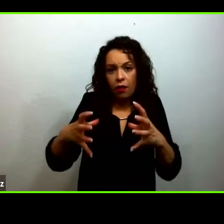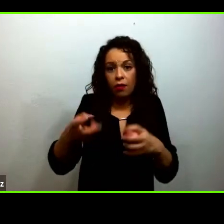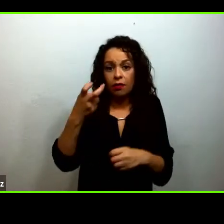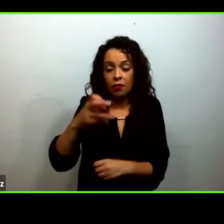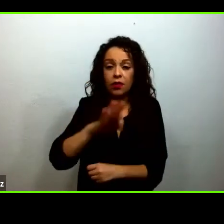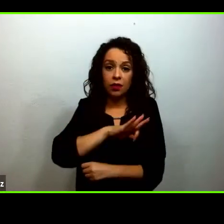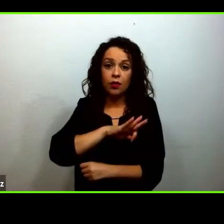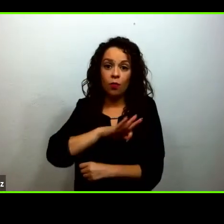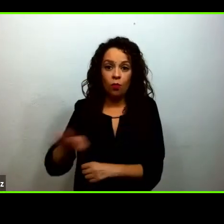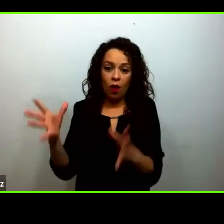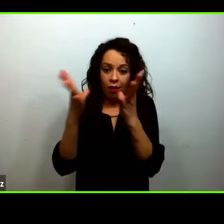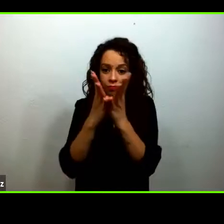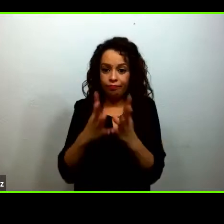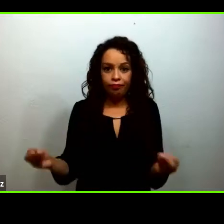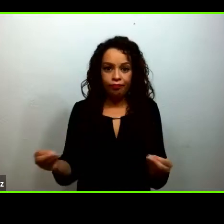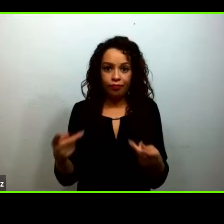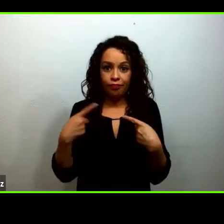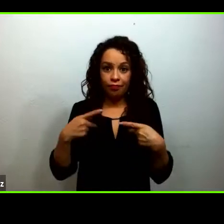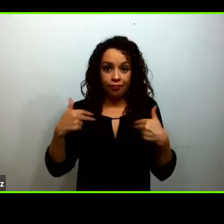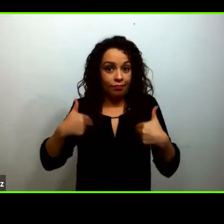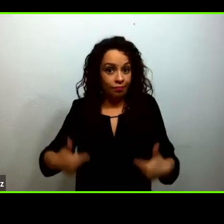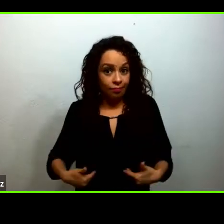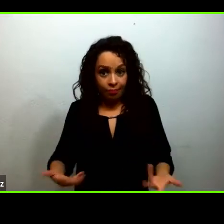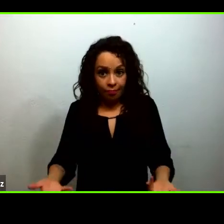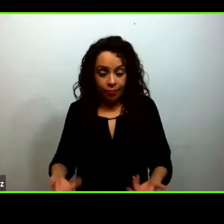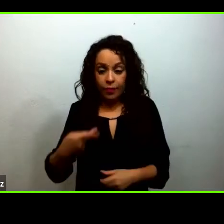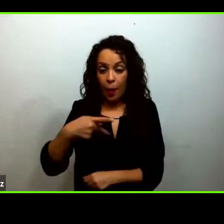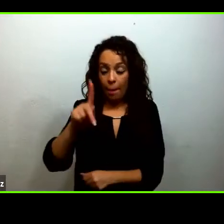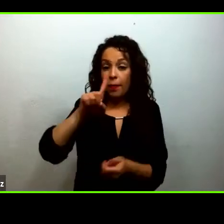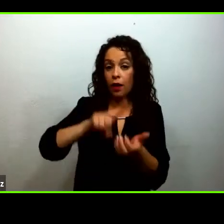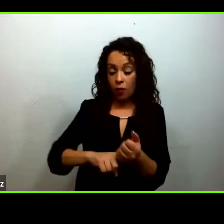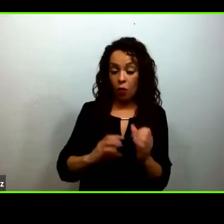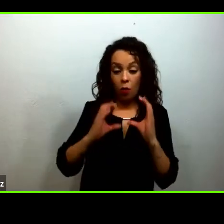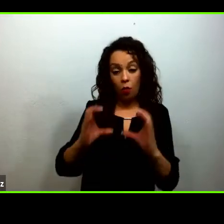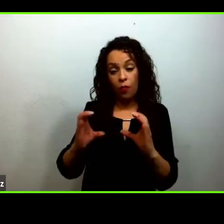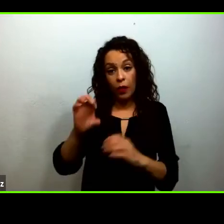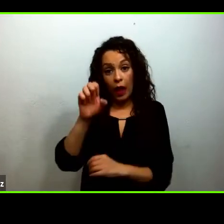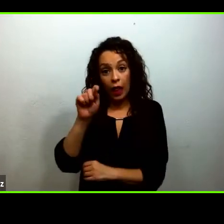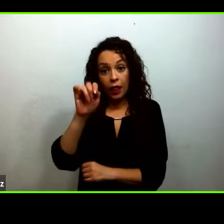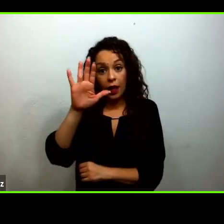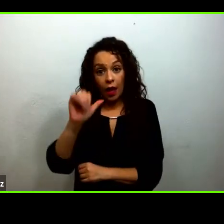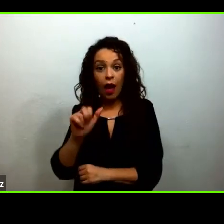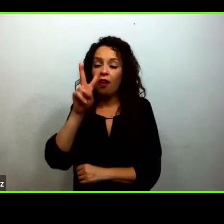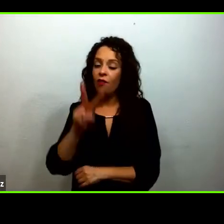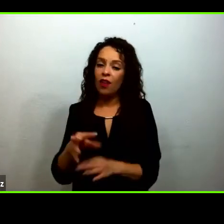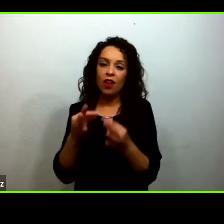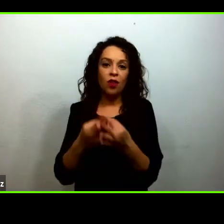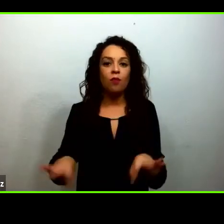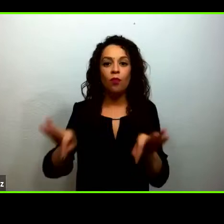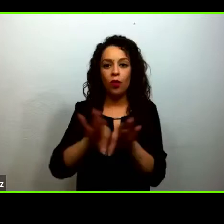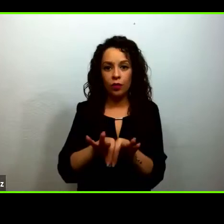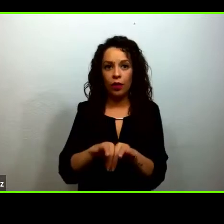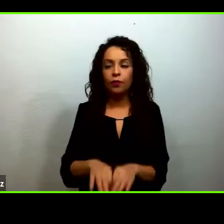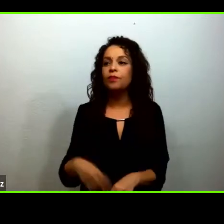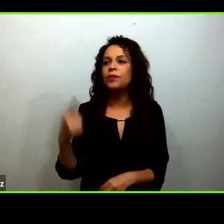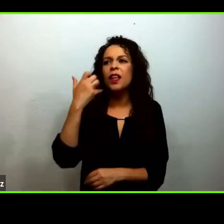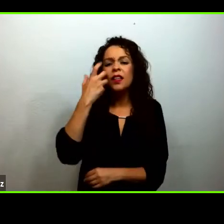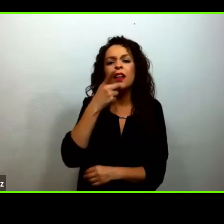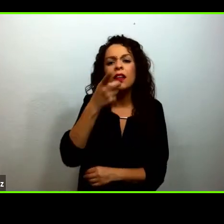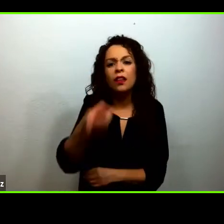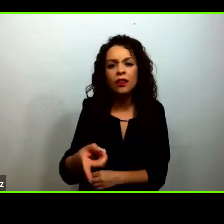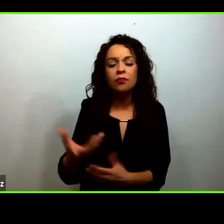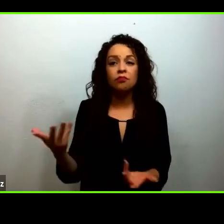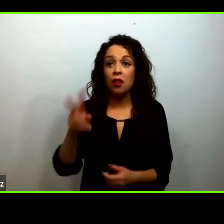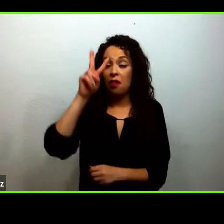ética del cuidado. Y lo que nos dice es que vivimos un profundo mundo de contradicciones, mientras